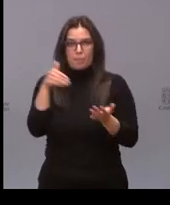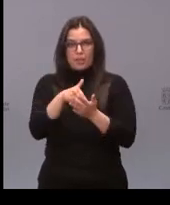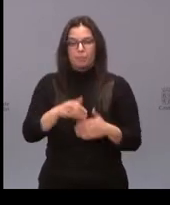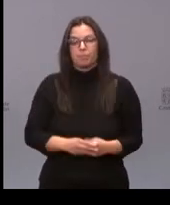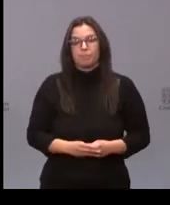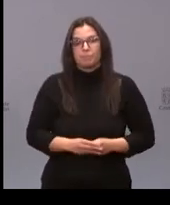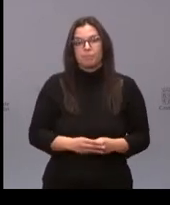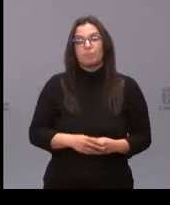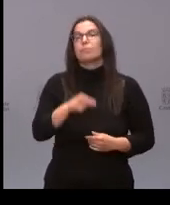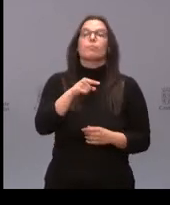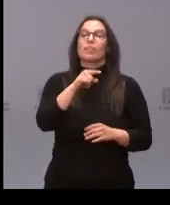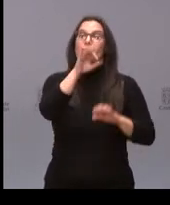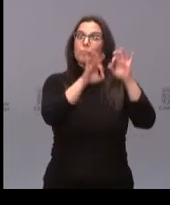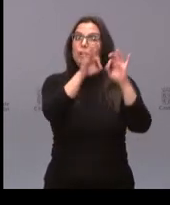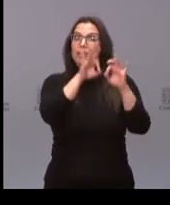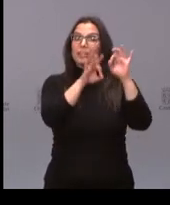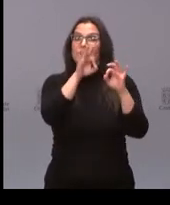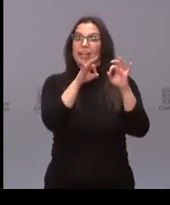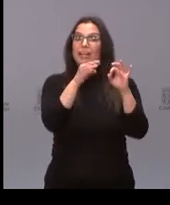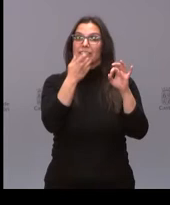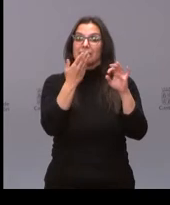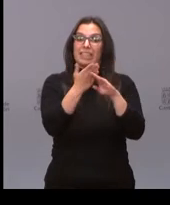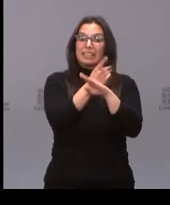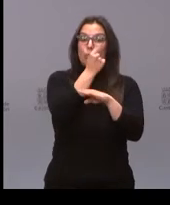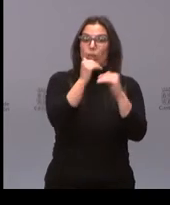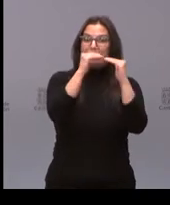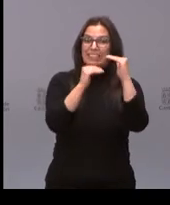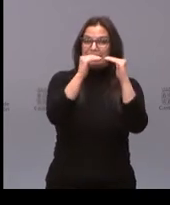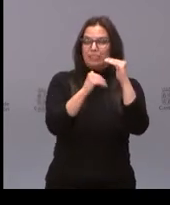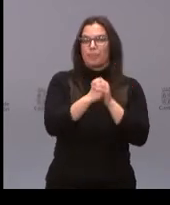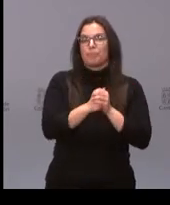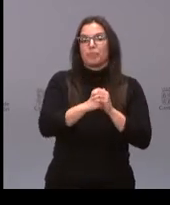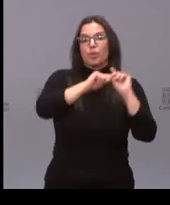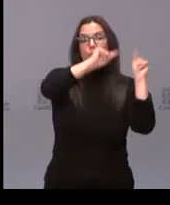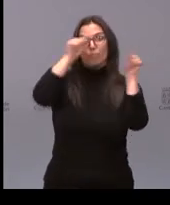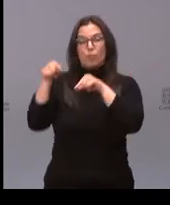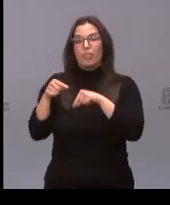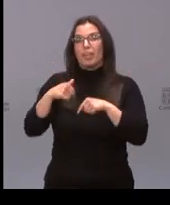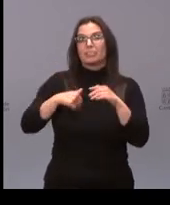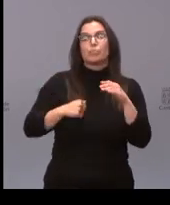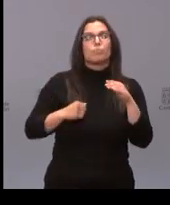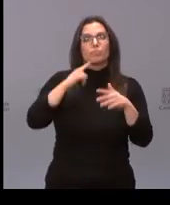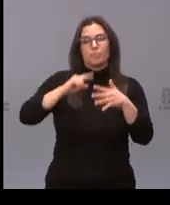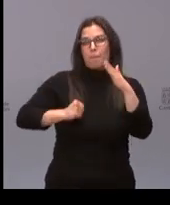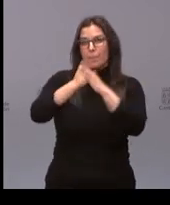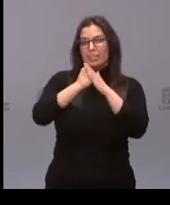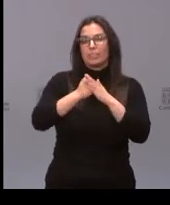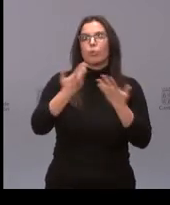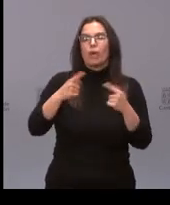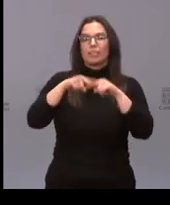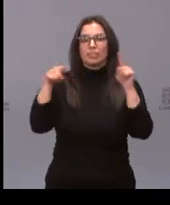ligeramente inferior al día previo. Por provincias, en riesgo muy alto, tenemos a Segovia, 365,